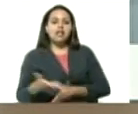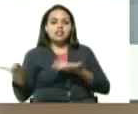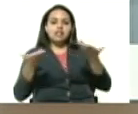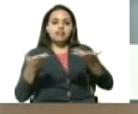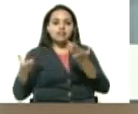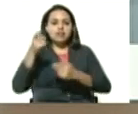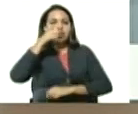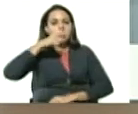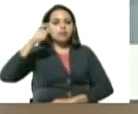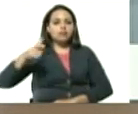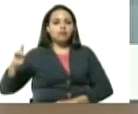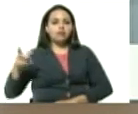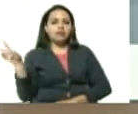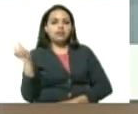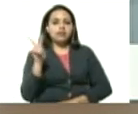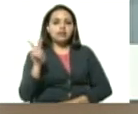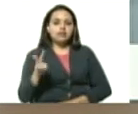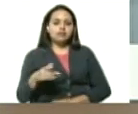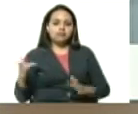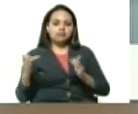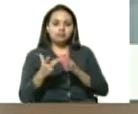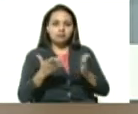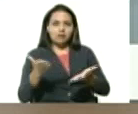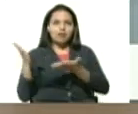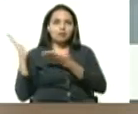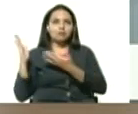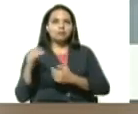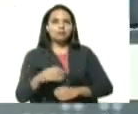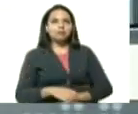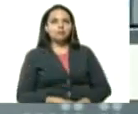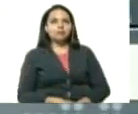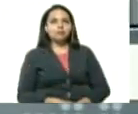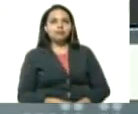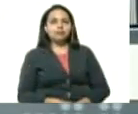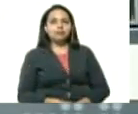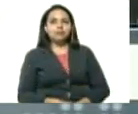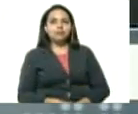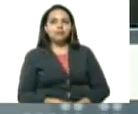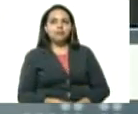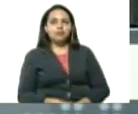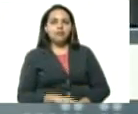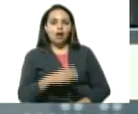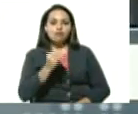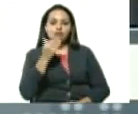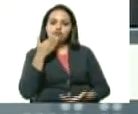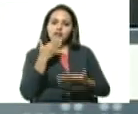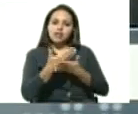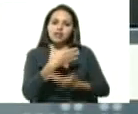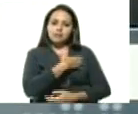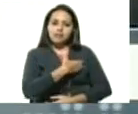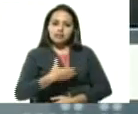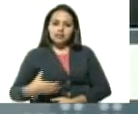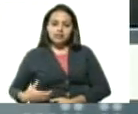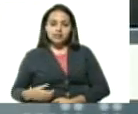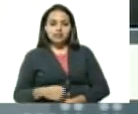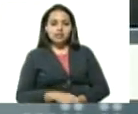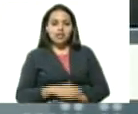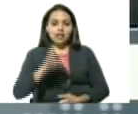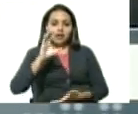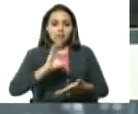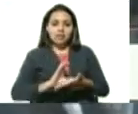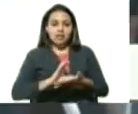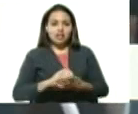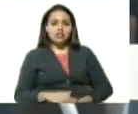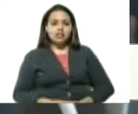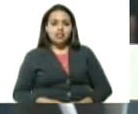del pueblo de Venezuela, adelante. Muchas gracias presidente, desde la capital de la industria